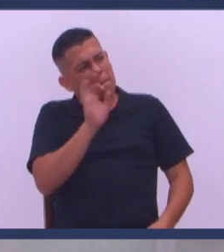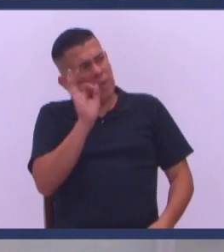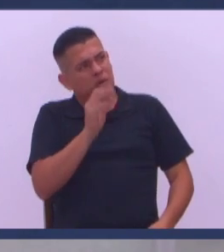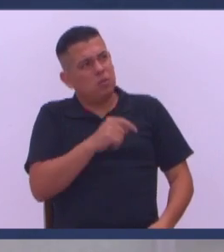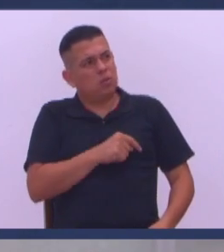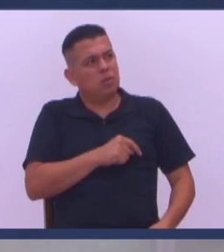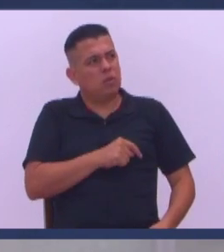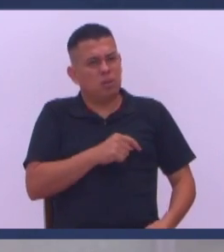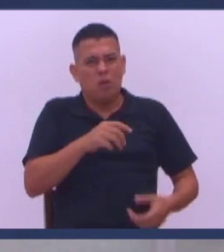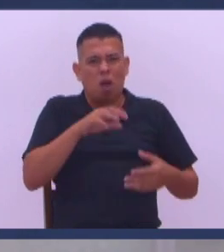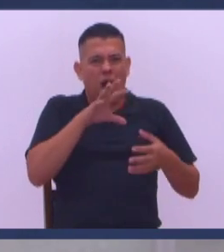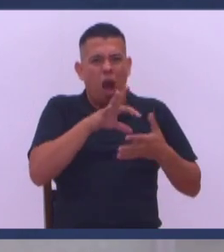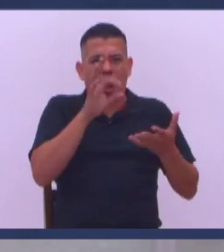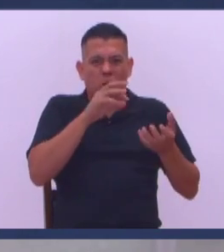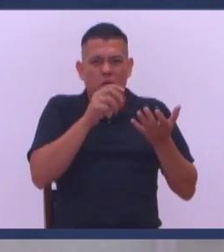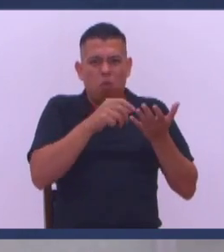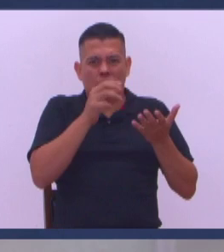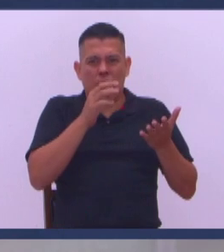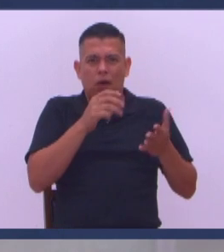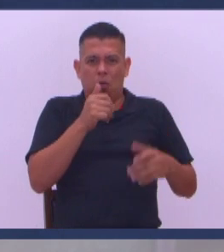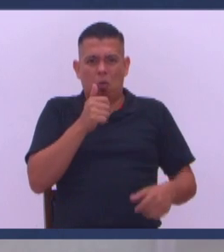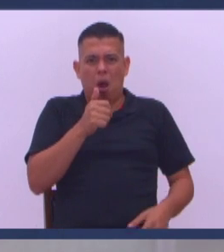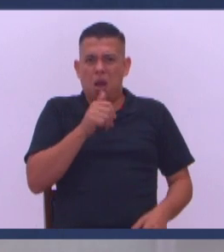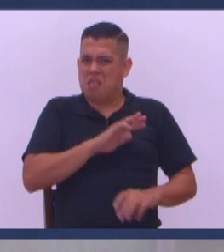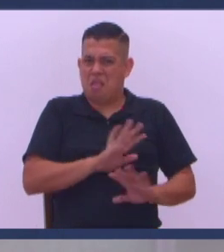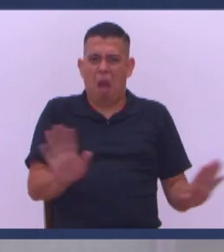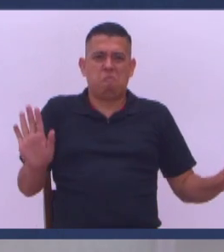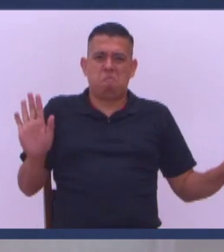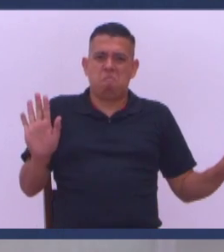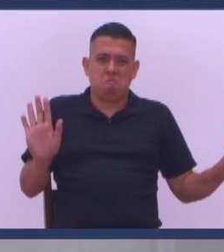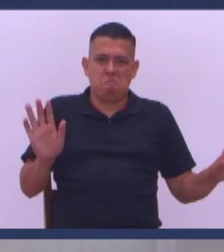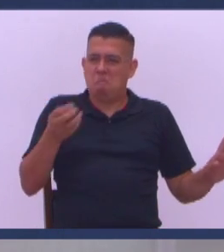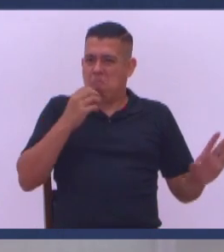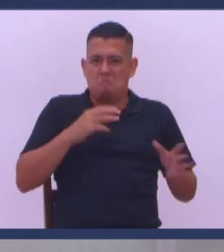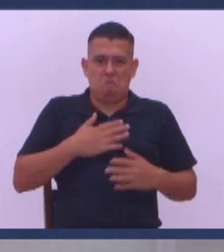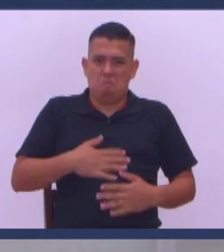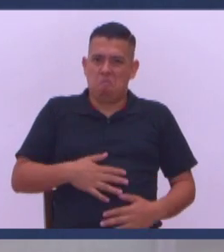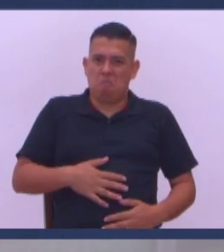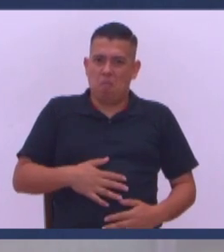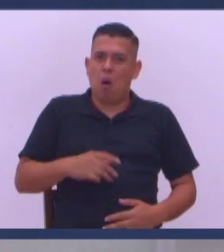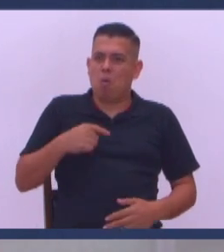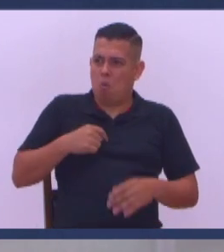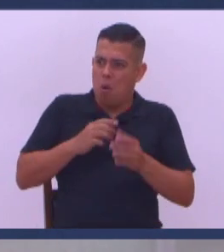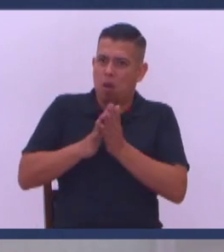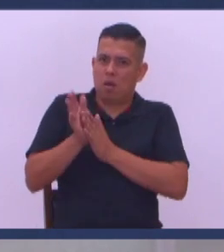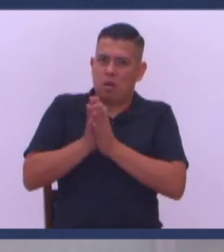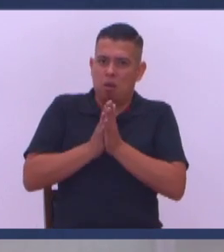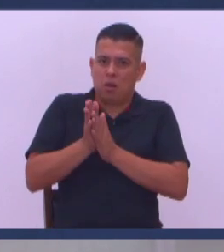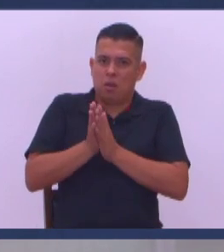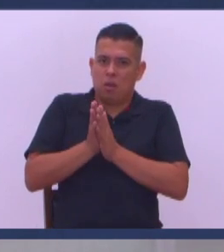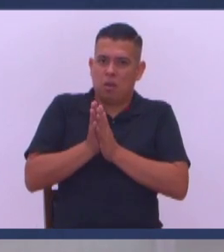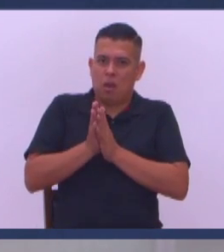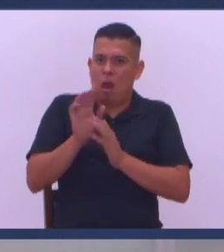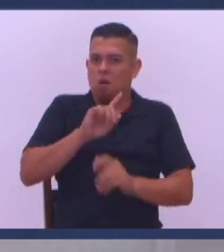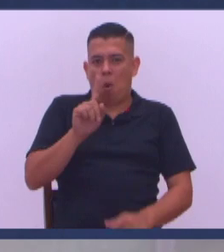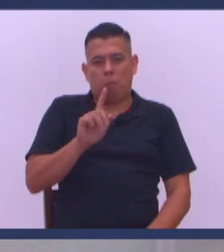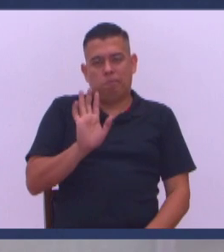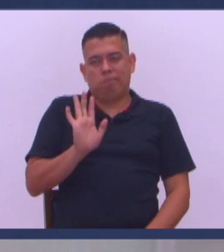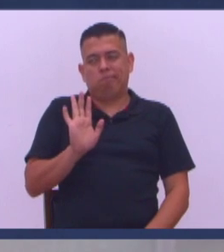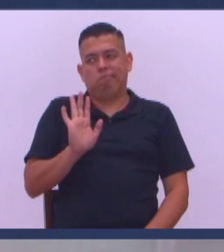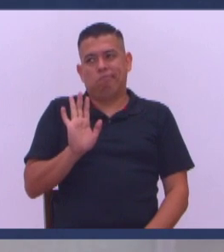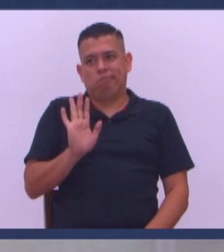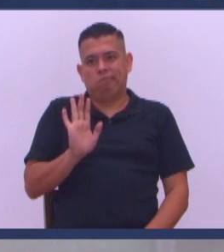Yo con arrocito Y frijol Ah que bendición ¿Cuál fue mi interés En ese momento? No señor No vamos a llegar ahí